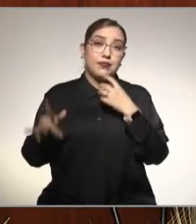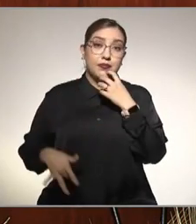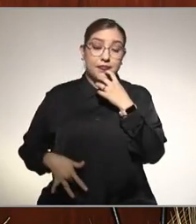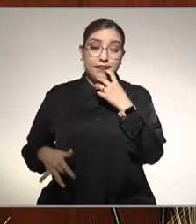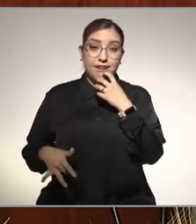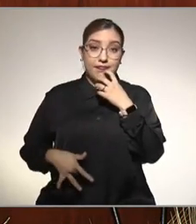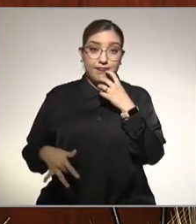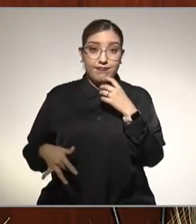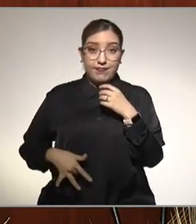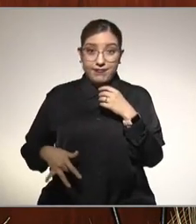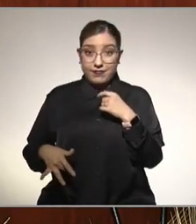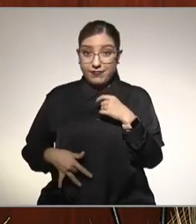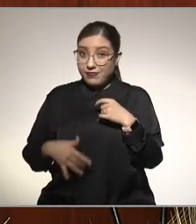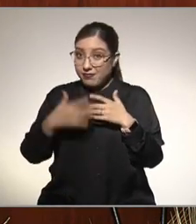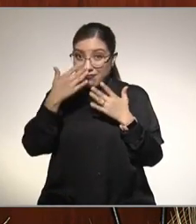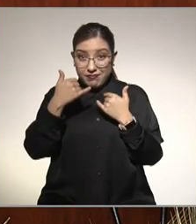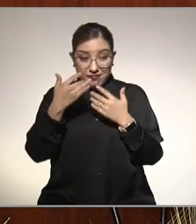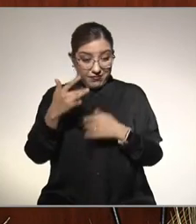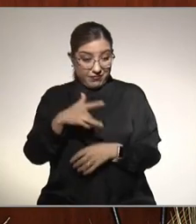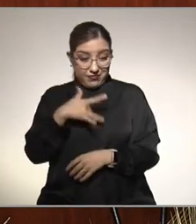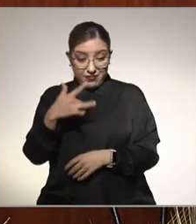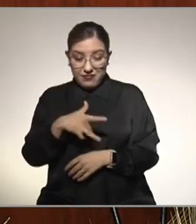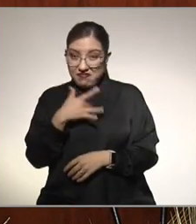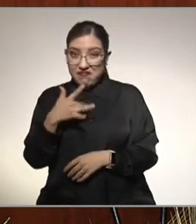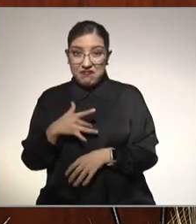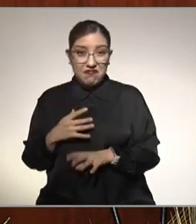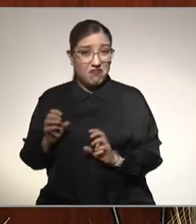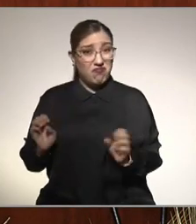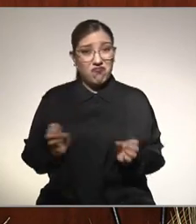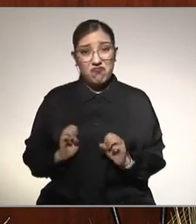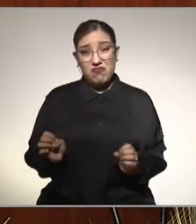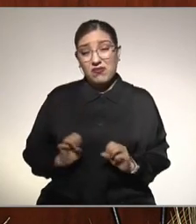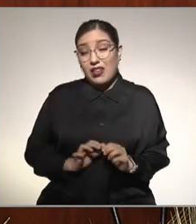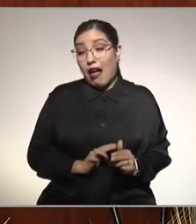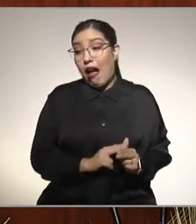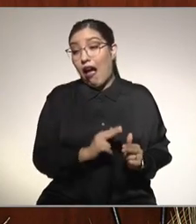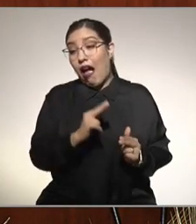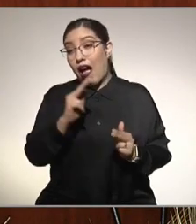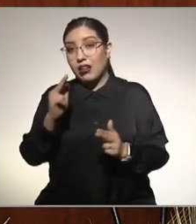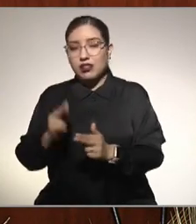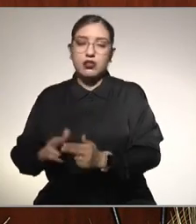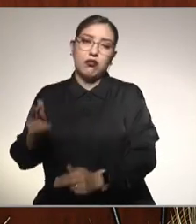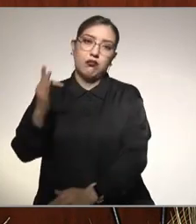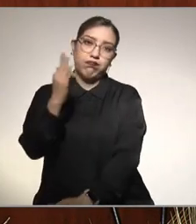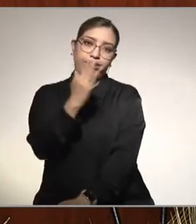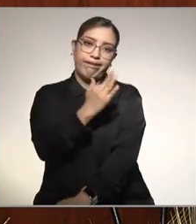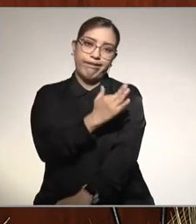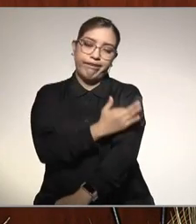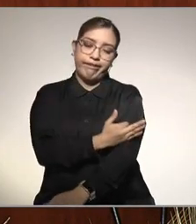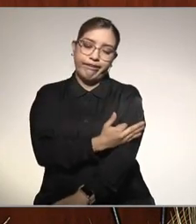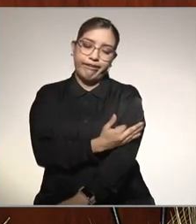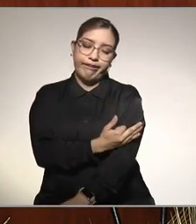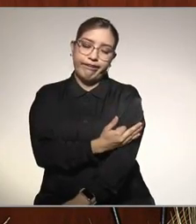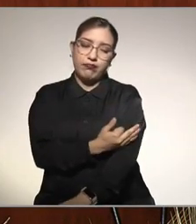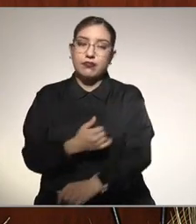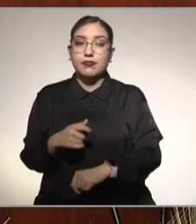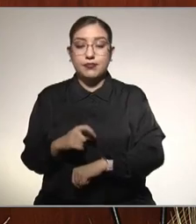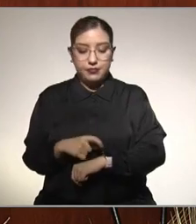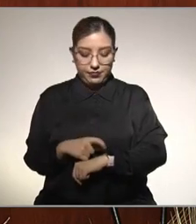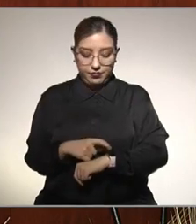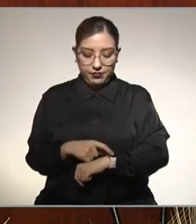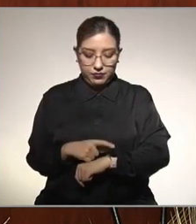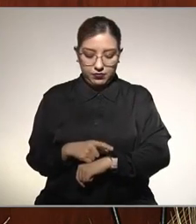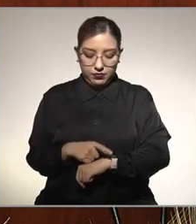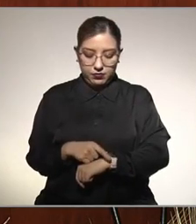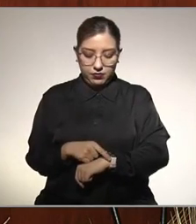que tiene una enfermedad muy avanzada. Por supuesto, es muy importante diagnosticarlo antes de que dé o que llegue a una enfermedad